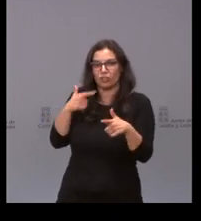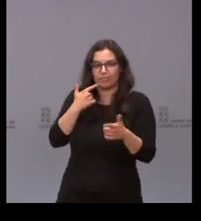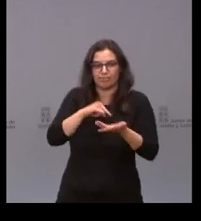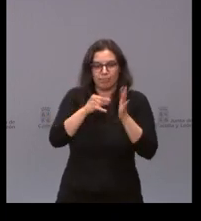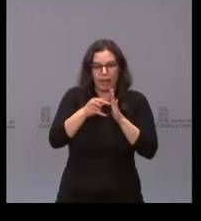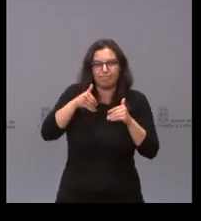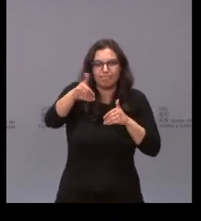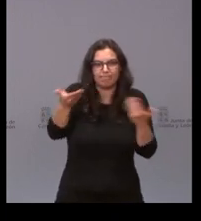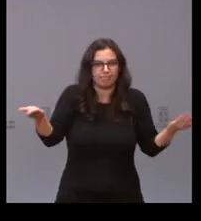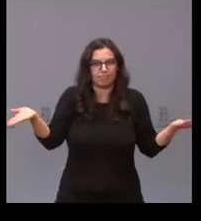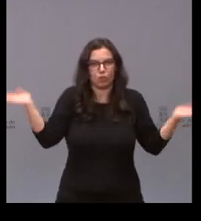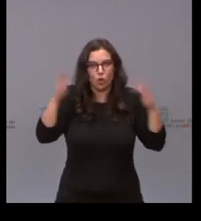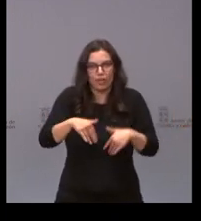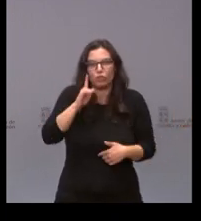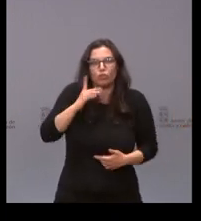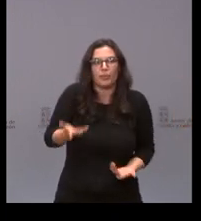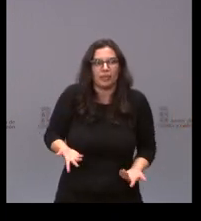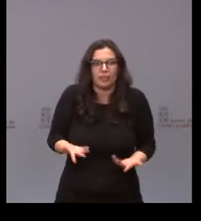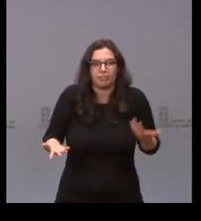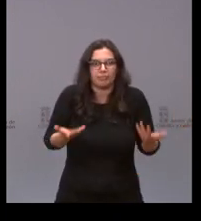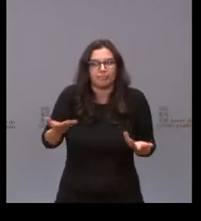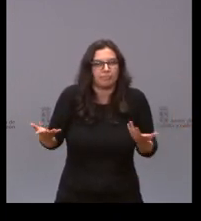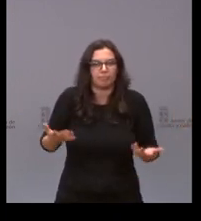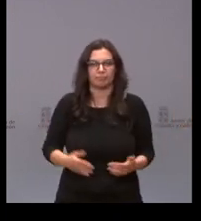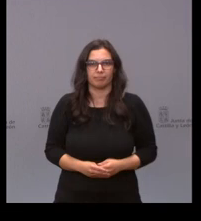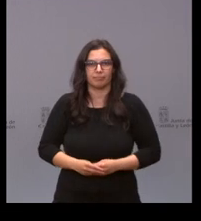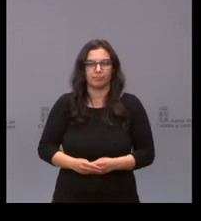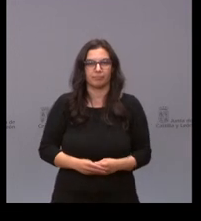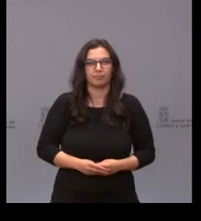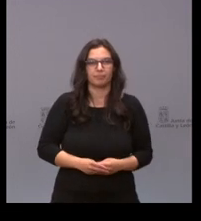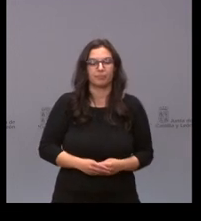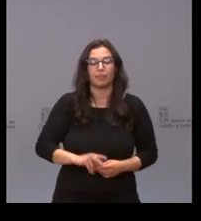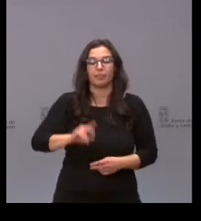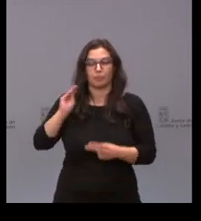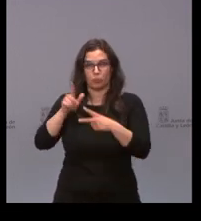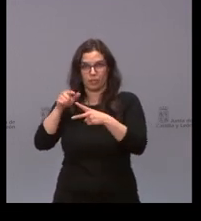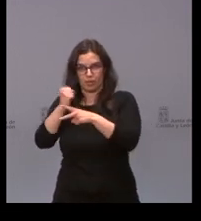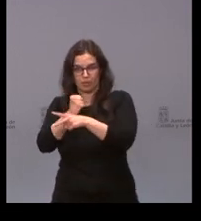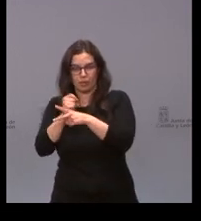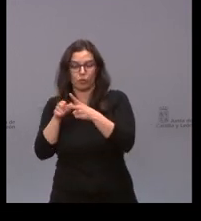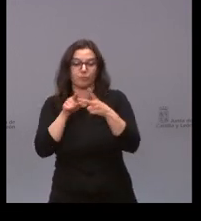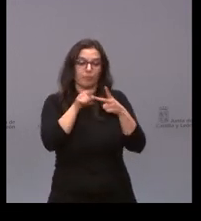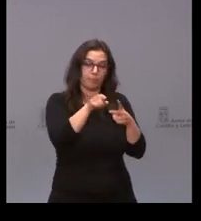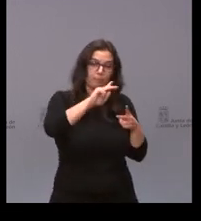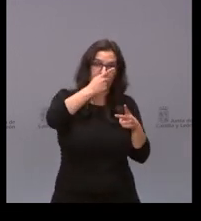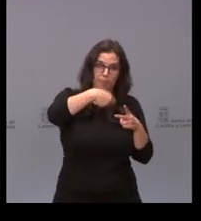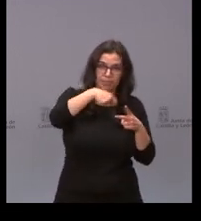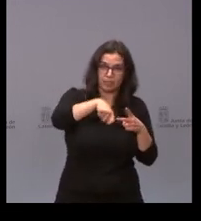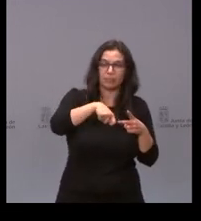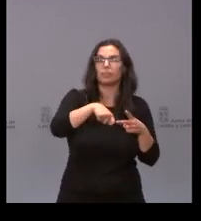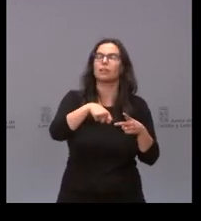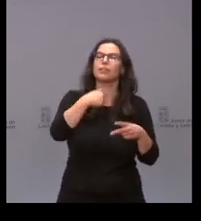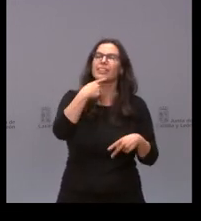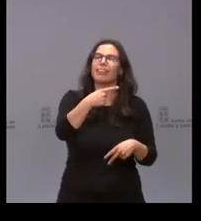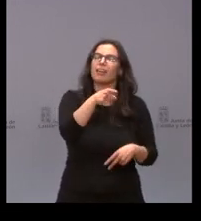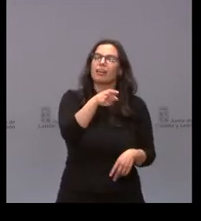un plan para ellos que no saben exactamente a qué atenerse y al vicepresidente IGEA le quería por un lado aclarar si cuando dice que no se